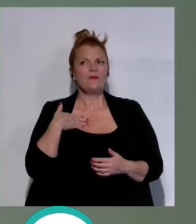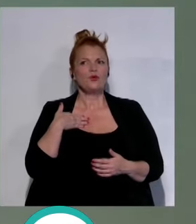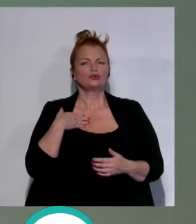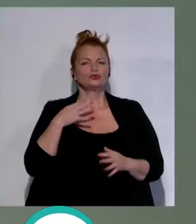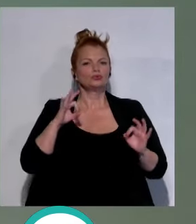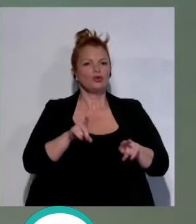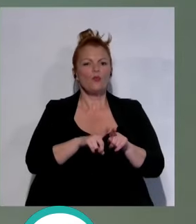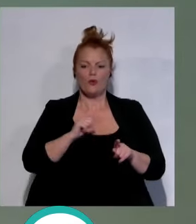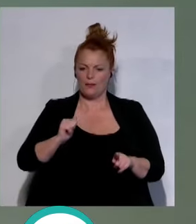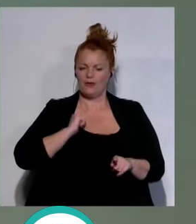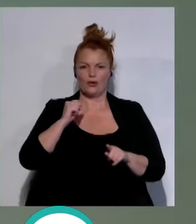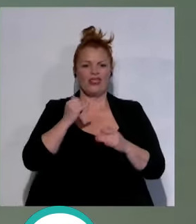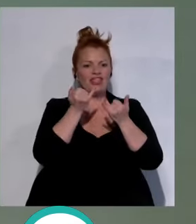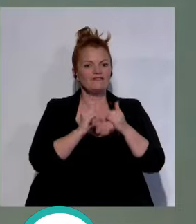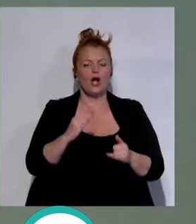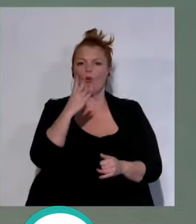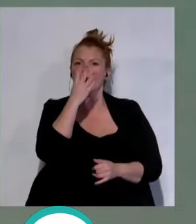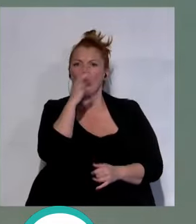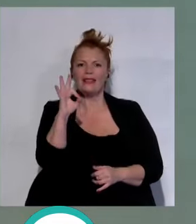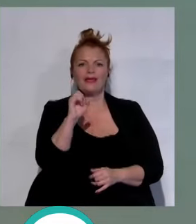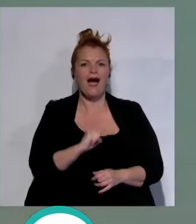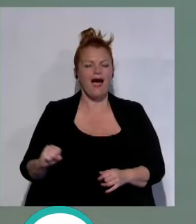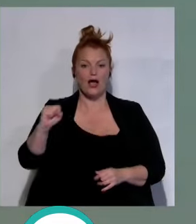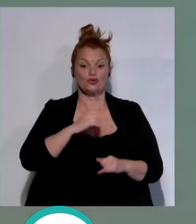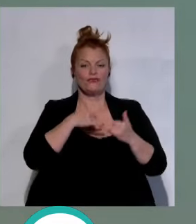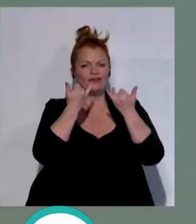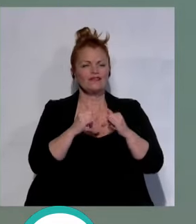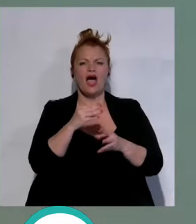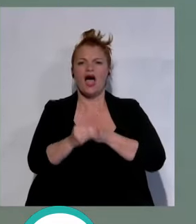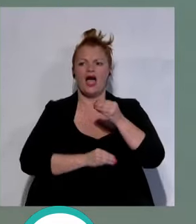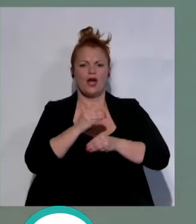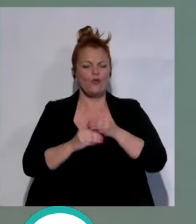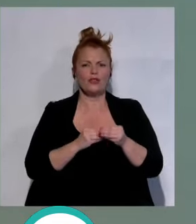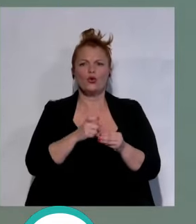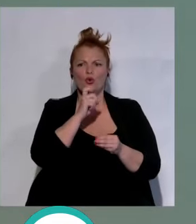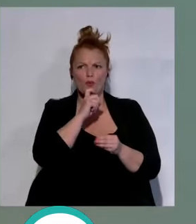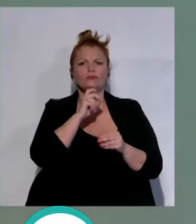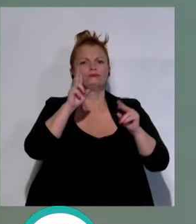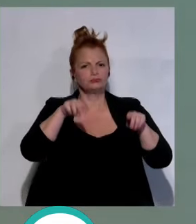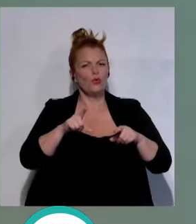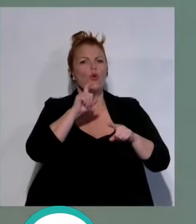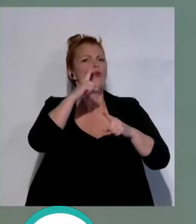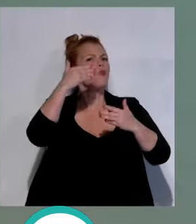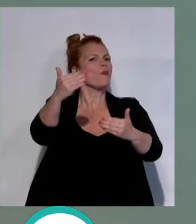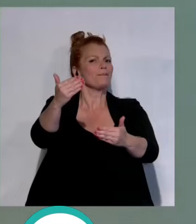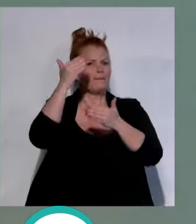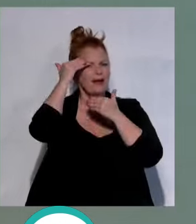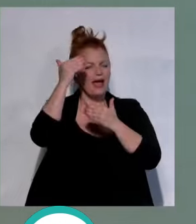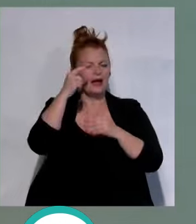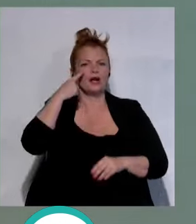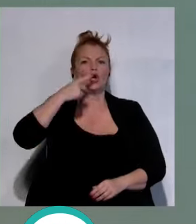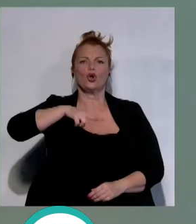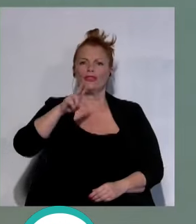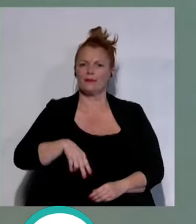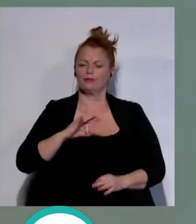ocasión de celebrar estos 40 años y desde el festival vamos a hacer un más que merecido homenaje y reconocimiento